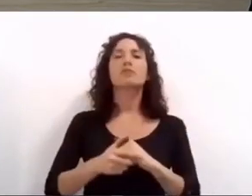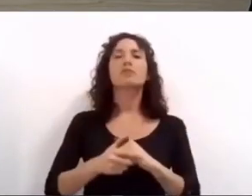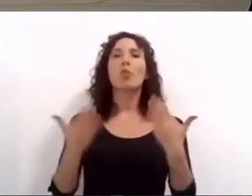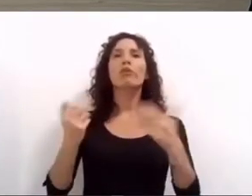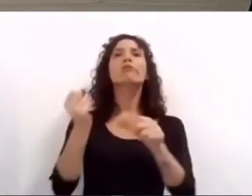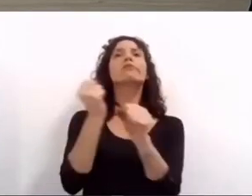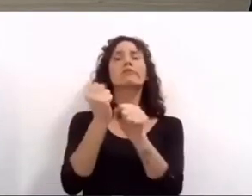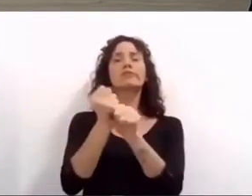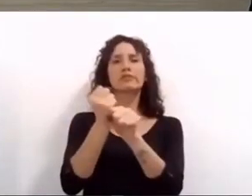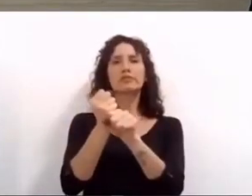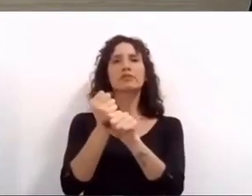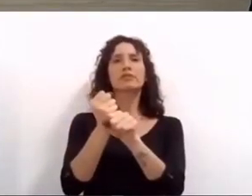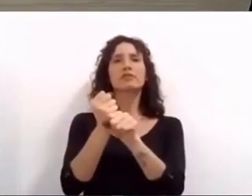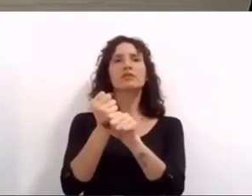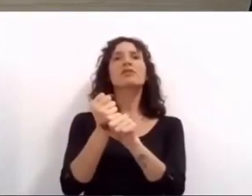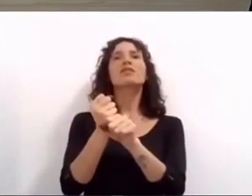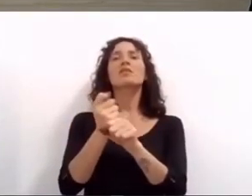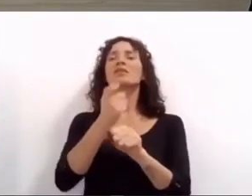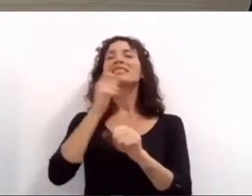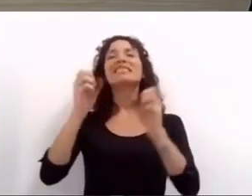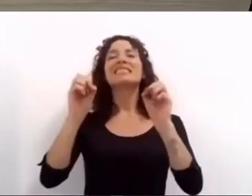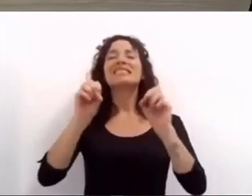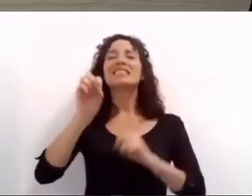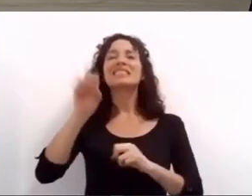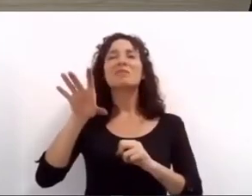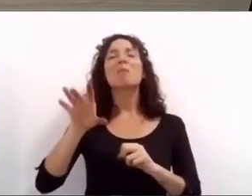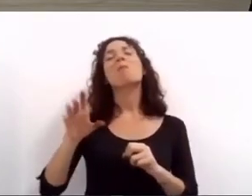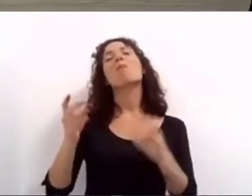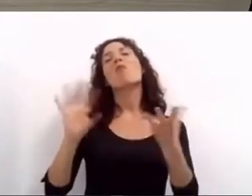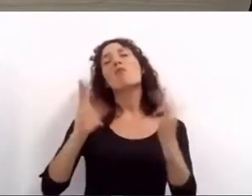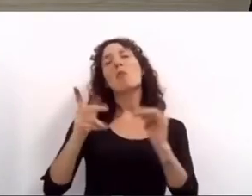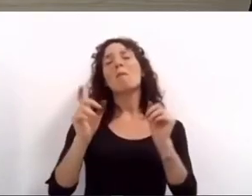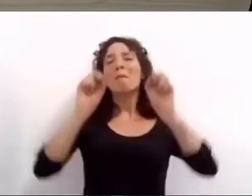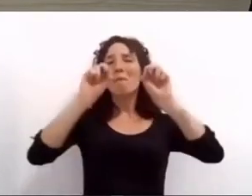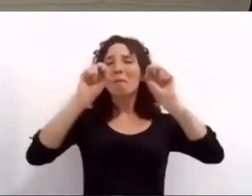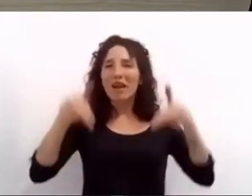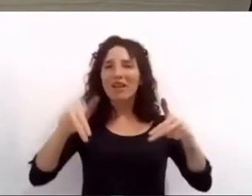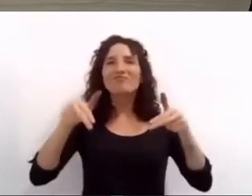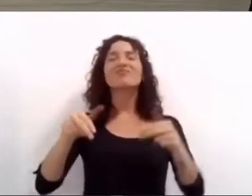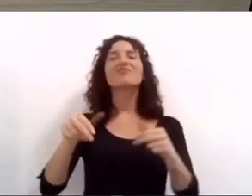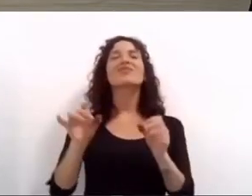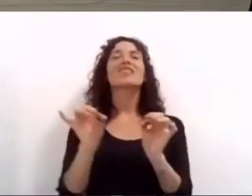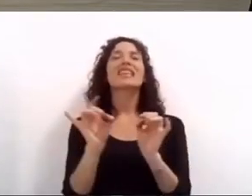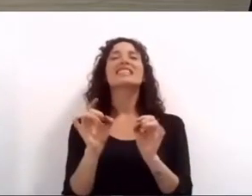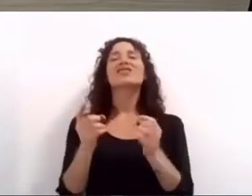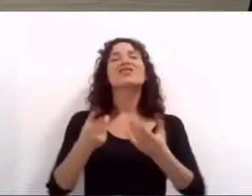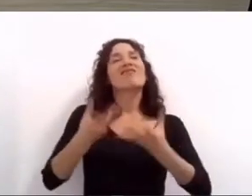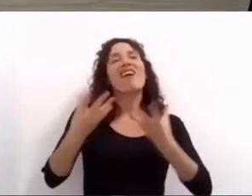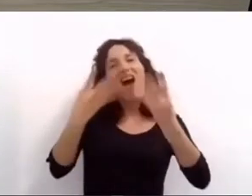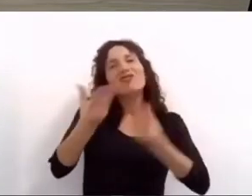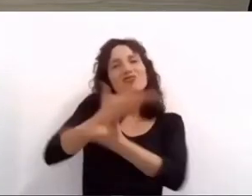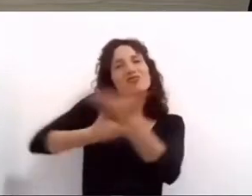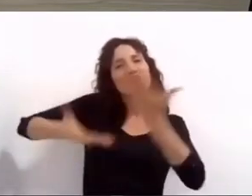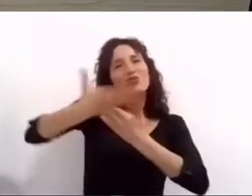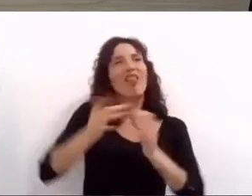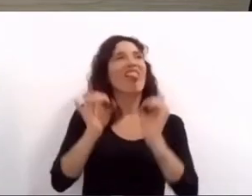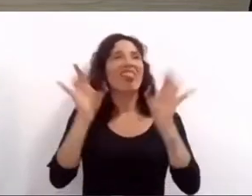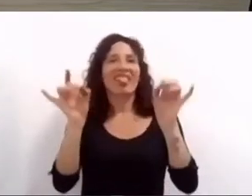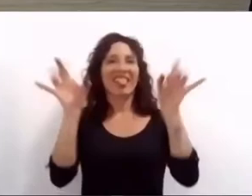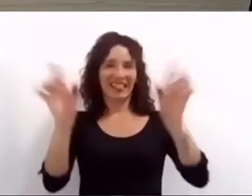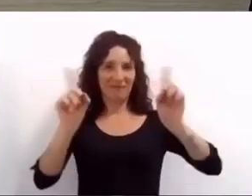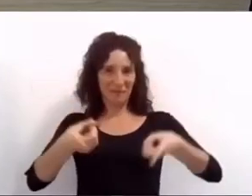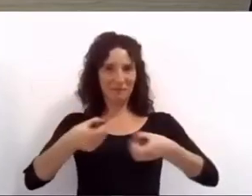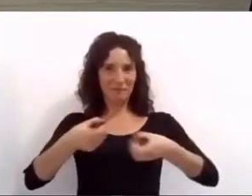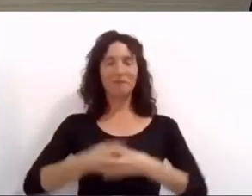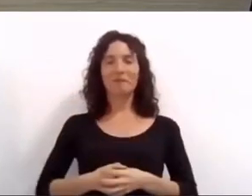campaña Contagiemos Solidaridad Joana y Mirta que nos acompañan hoy fueron protagonistas de